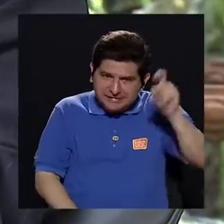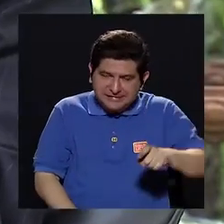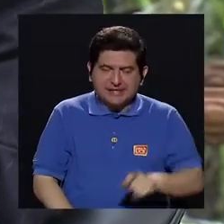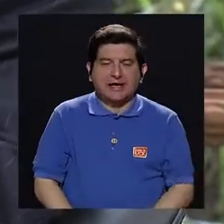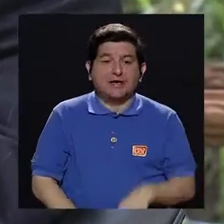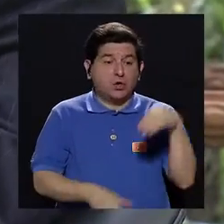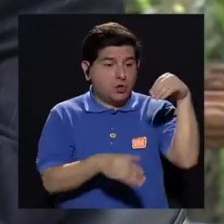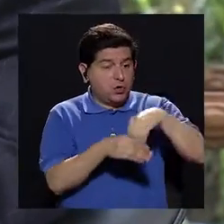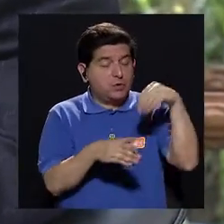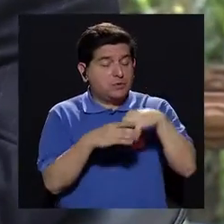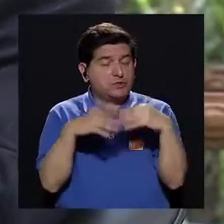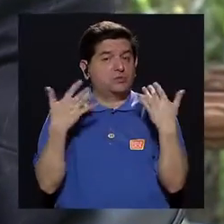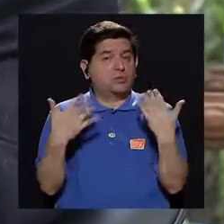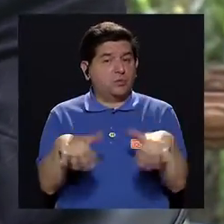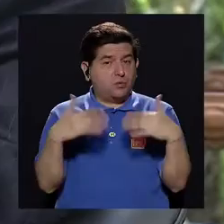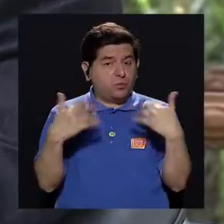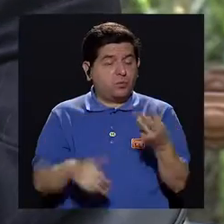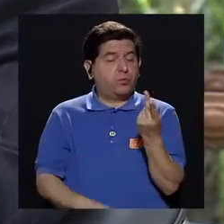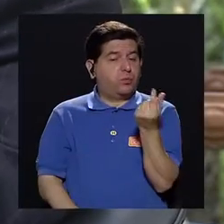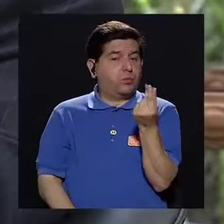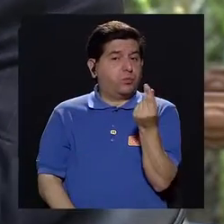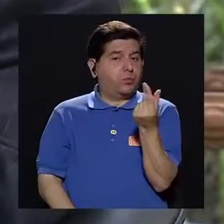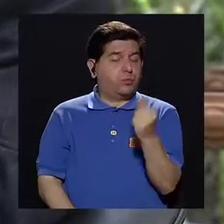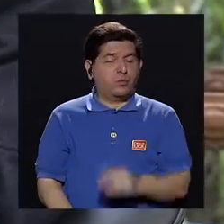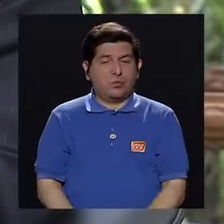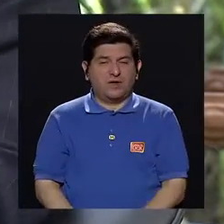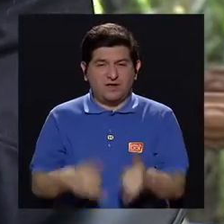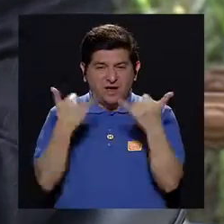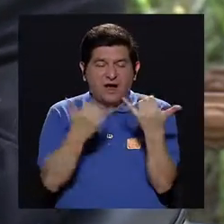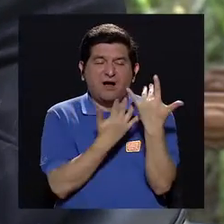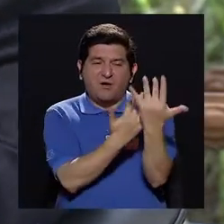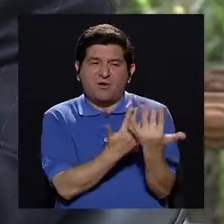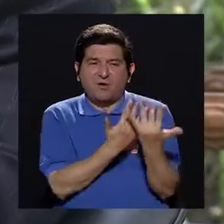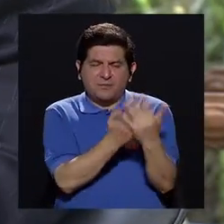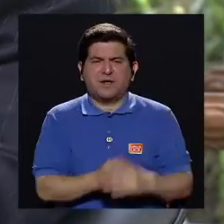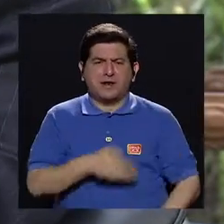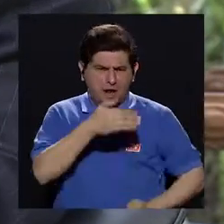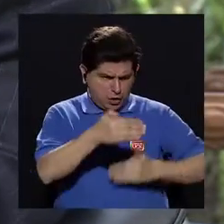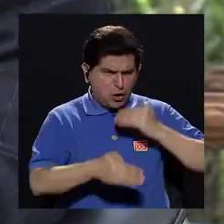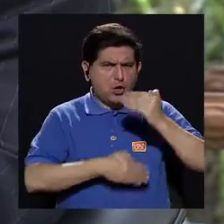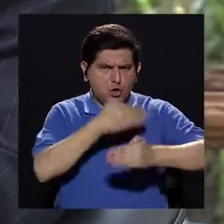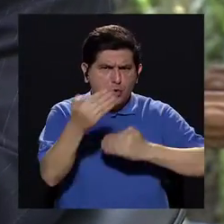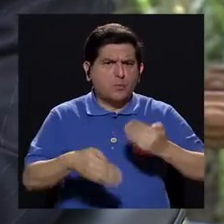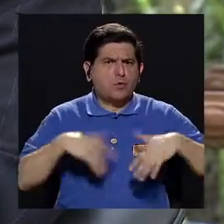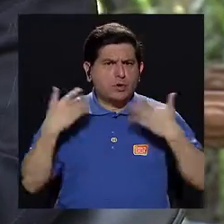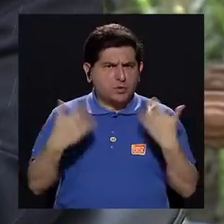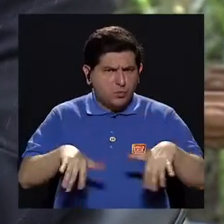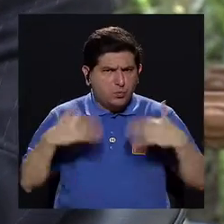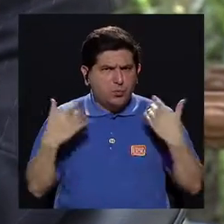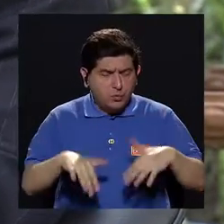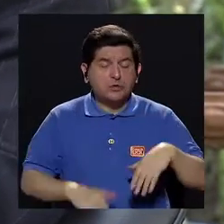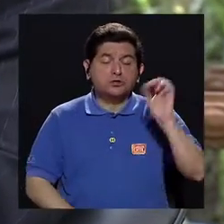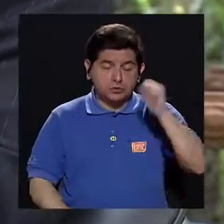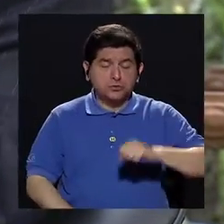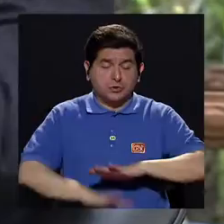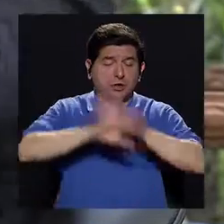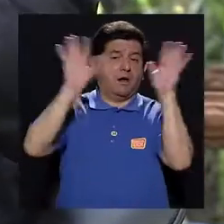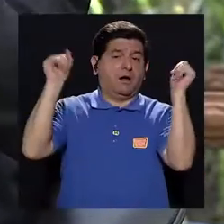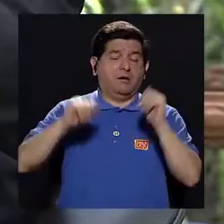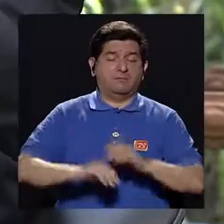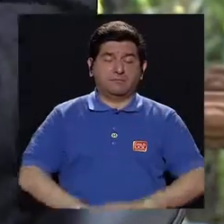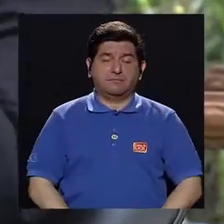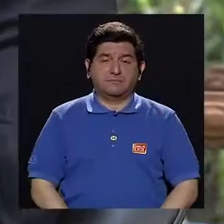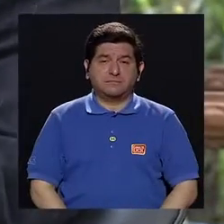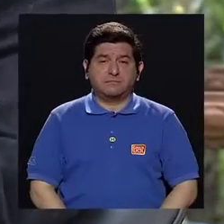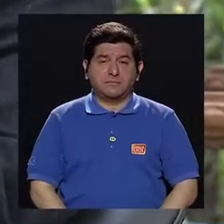requiere una inversión fuerte de dinero, que es a lo que estamos a la espera. Y una logística increíble. Y logística tremenda. Vamos